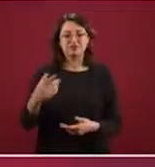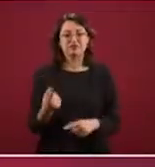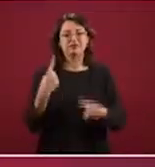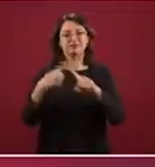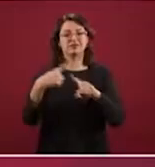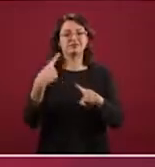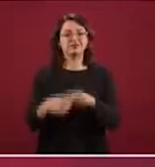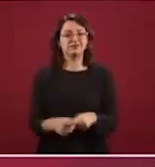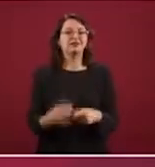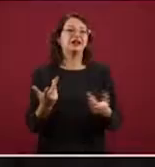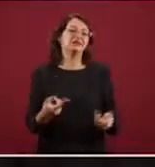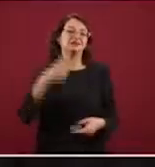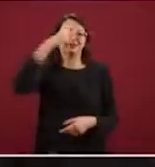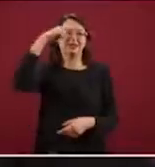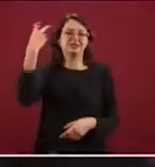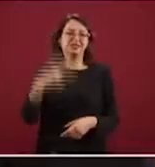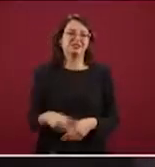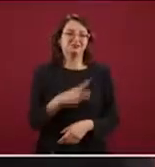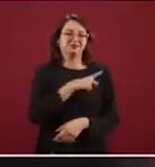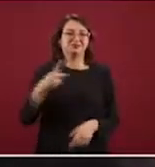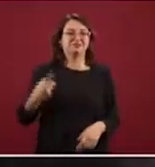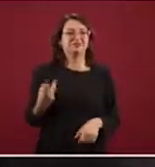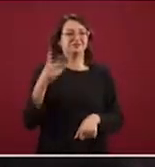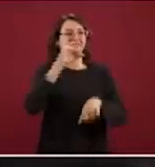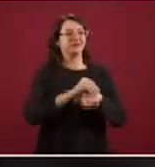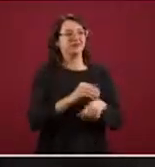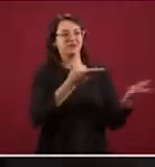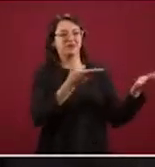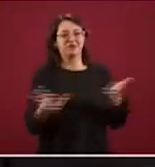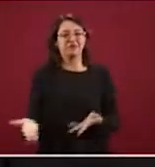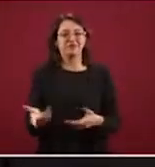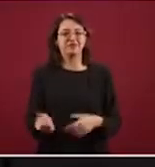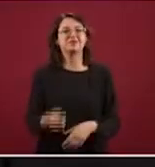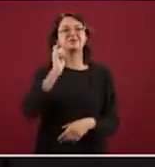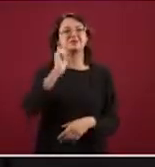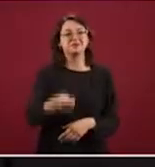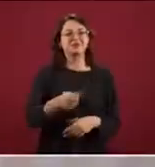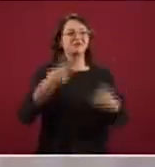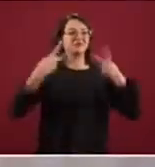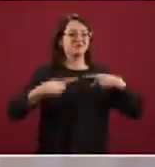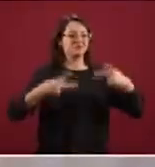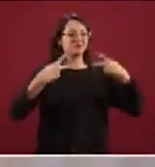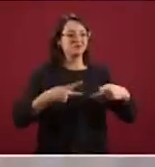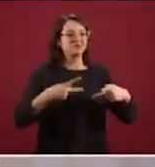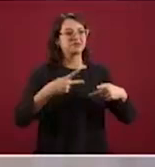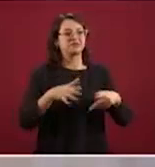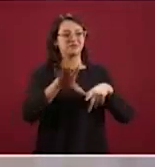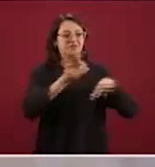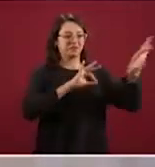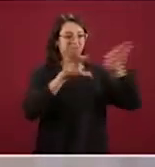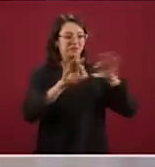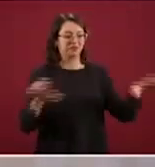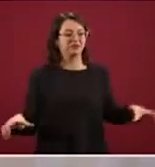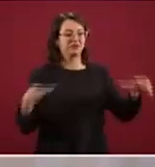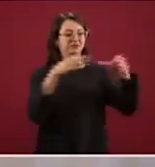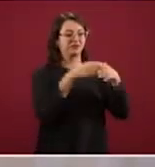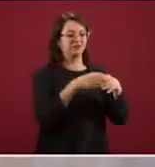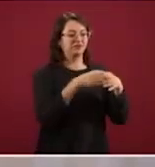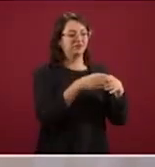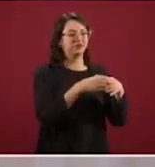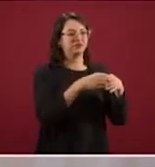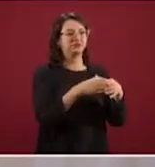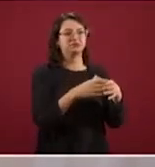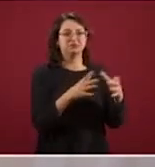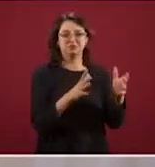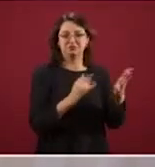ese es el fondo. Es decir, ningún país puede designar agregados en México si nosotros, nosotros, la Secretaría de Relaciones Exteriores,